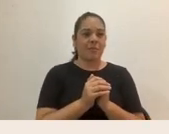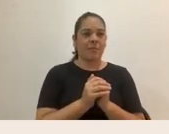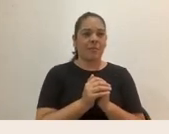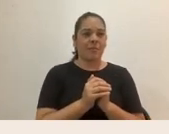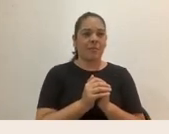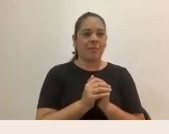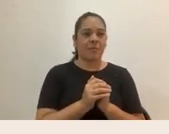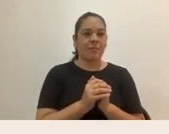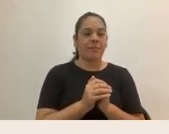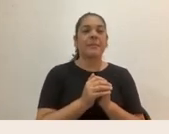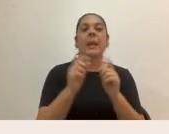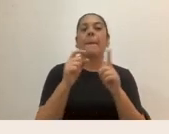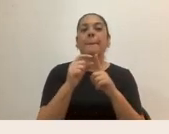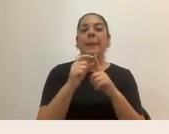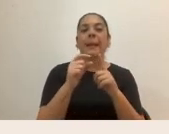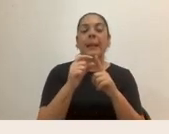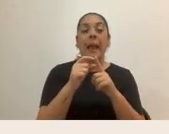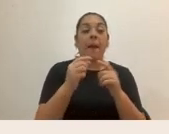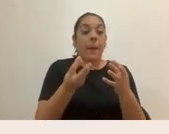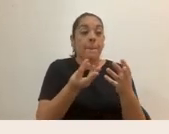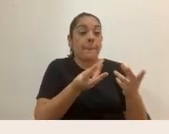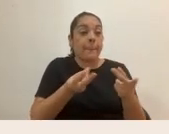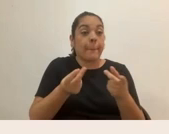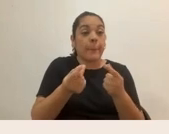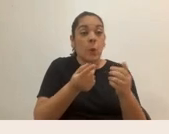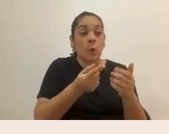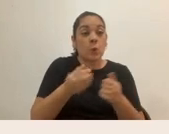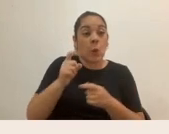Tenemos la palabra producción de espermatozoides. Ternura.